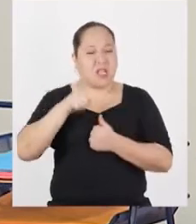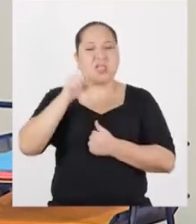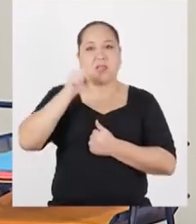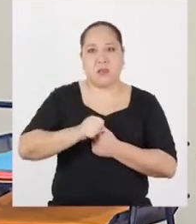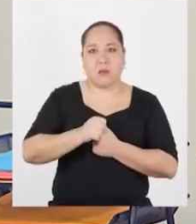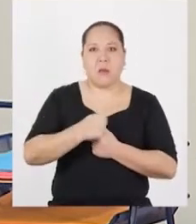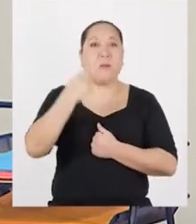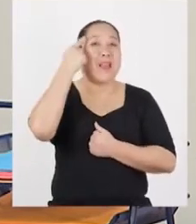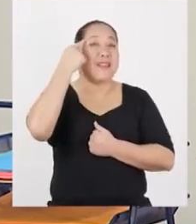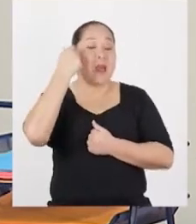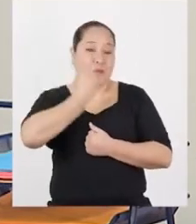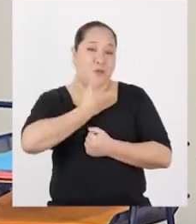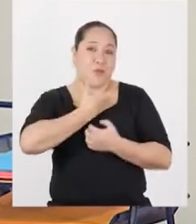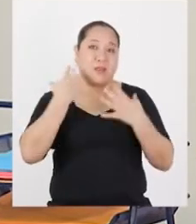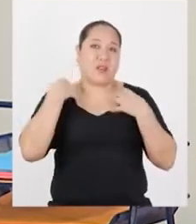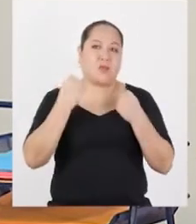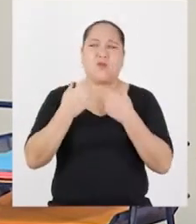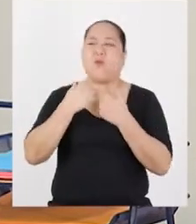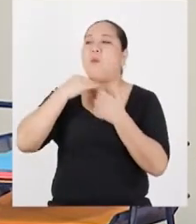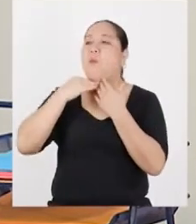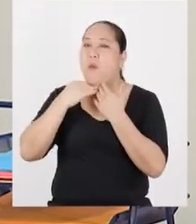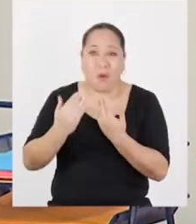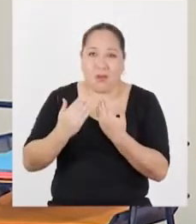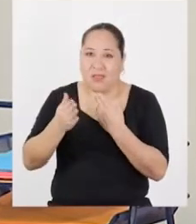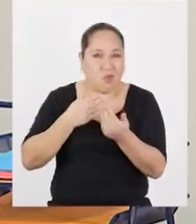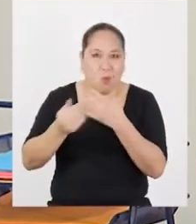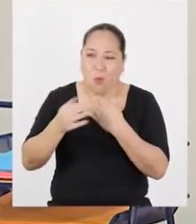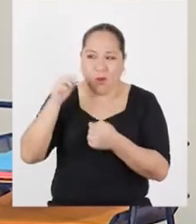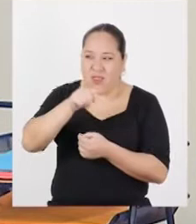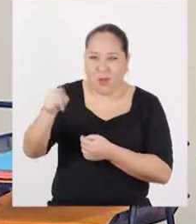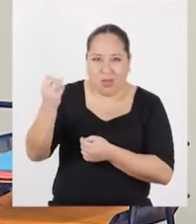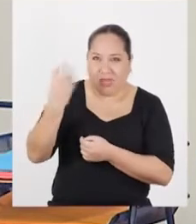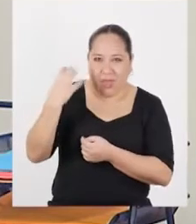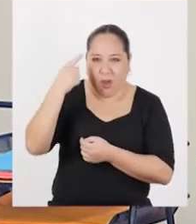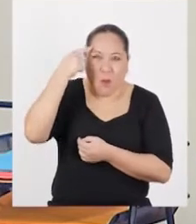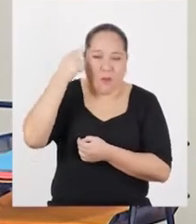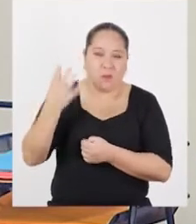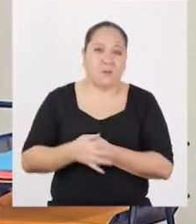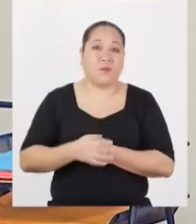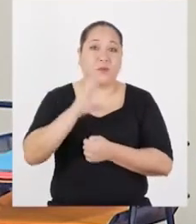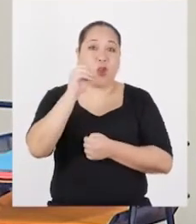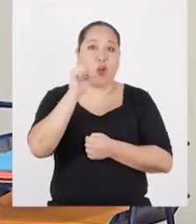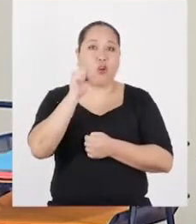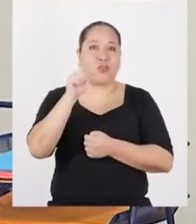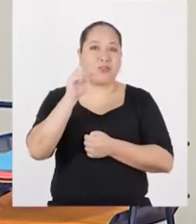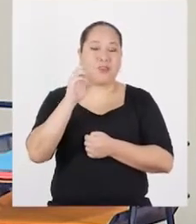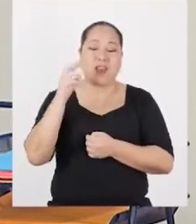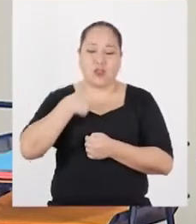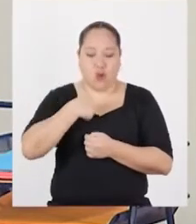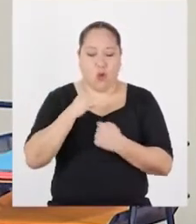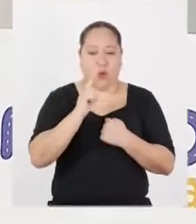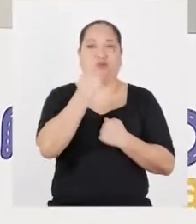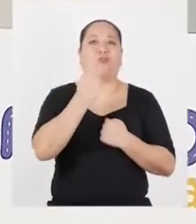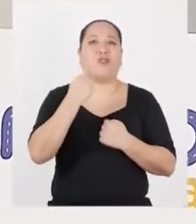Su propia salud. Independientemente de lo que piensen los demás. Para Oscar, él mismo tiene que ser su primerísima